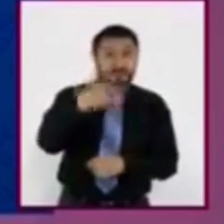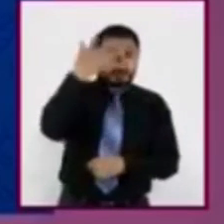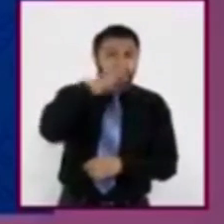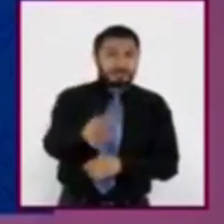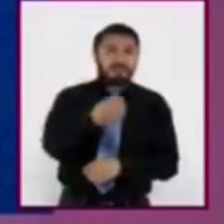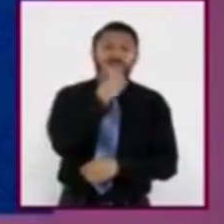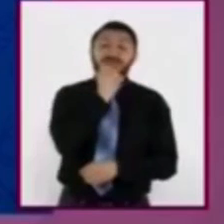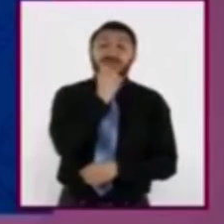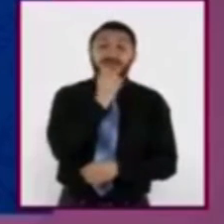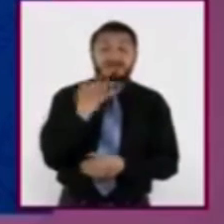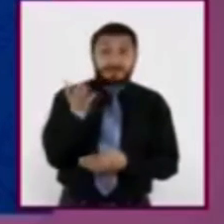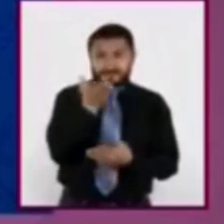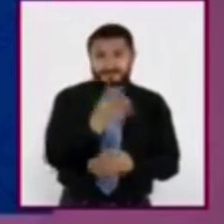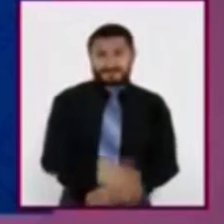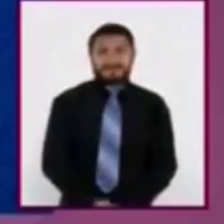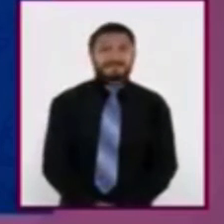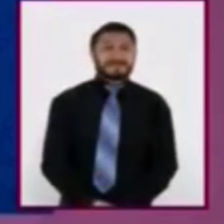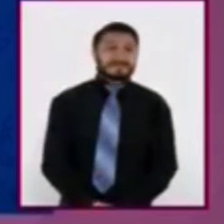segundos.